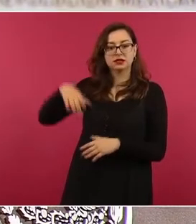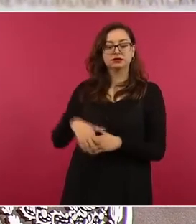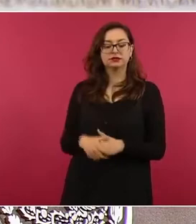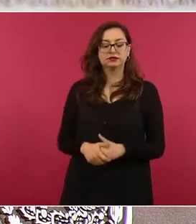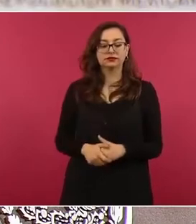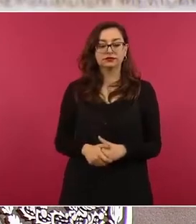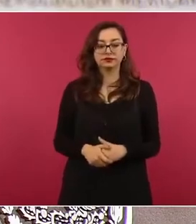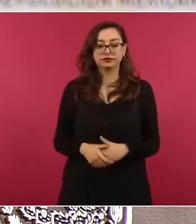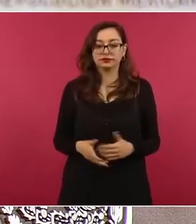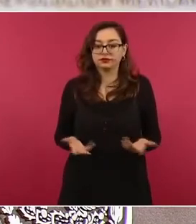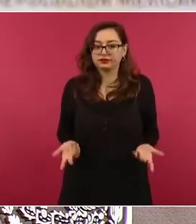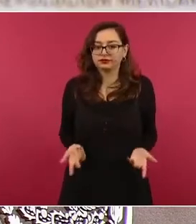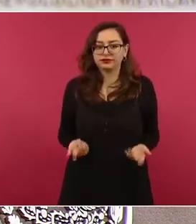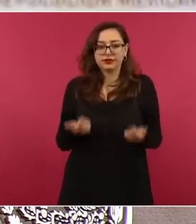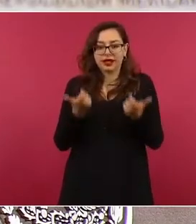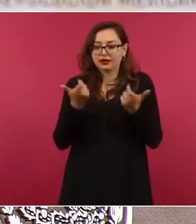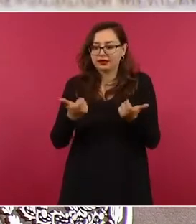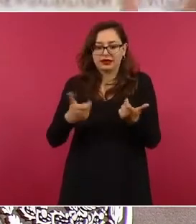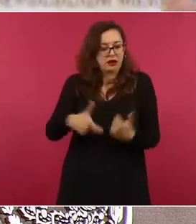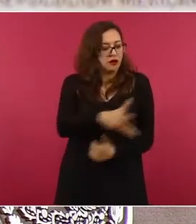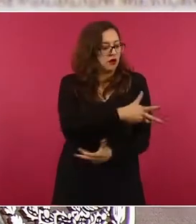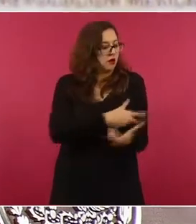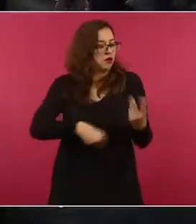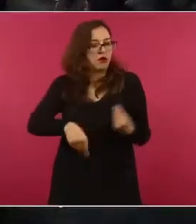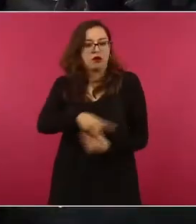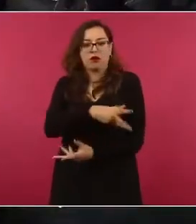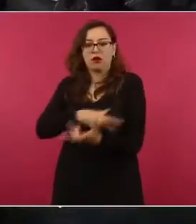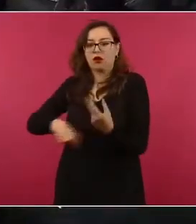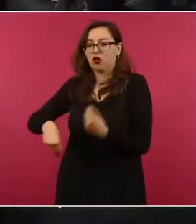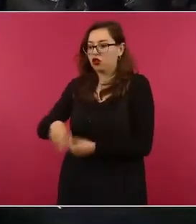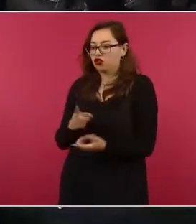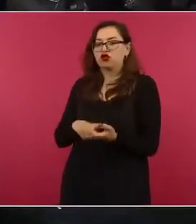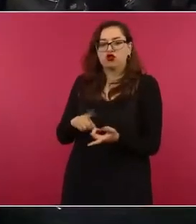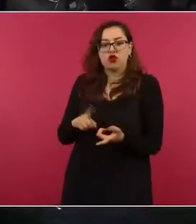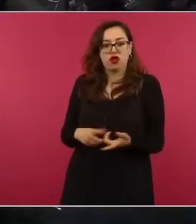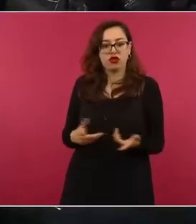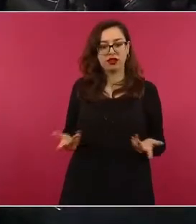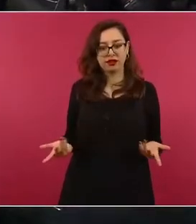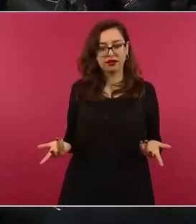¿De dónde sale el dinero? Bueno, hasta los adversarios.